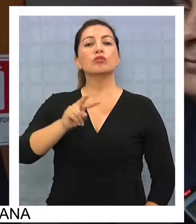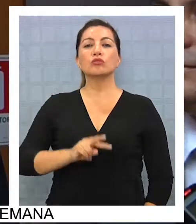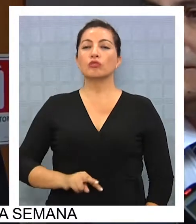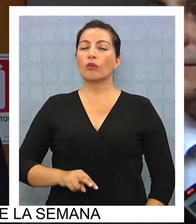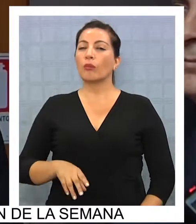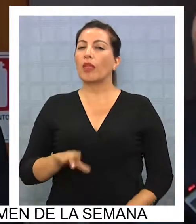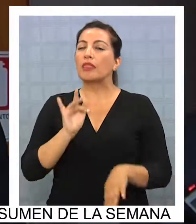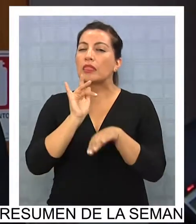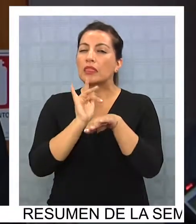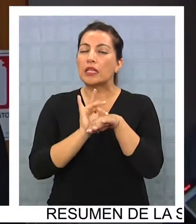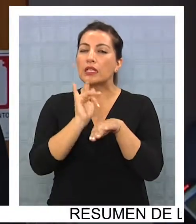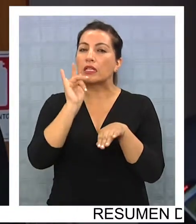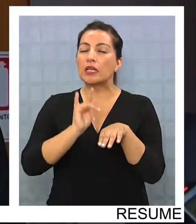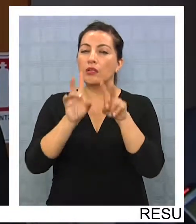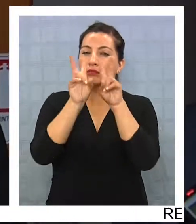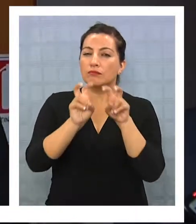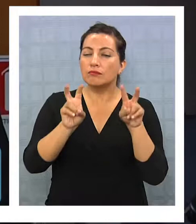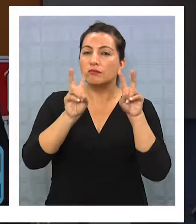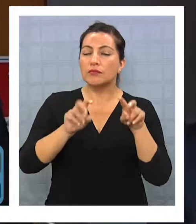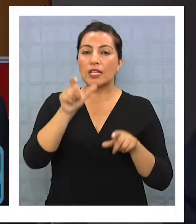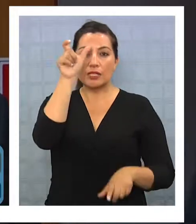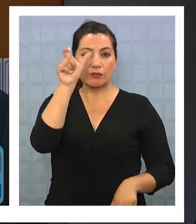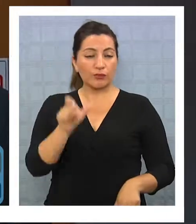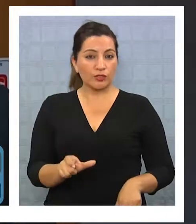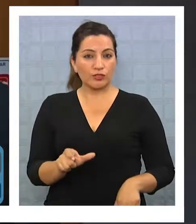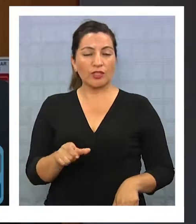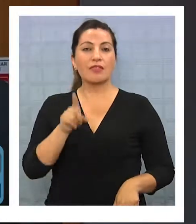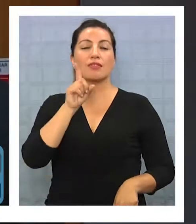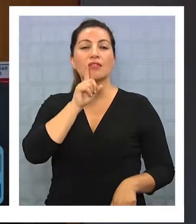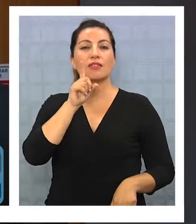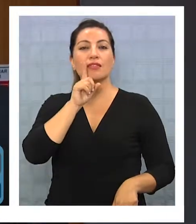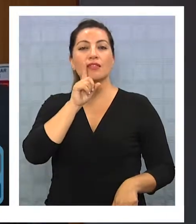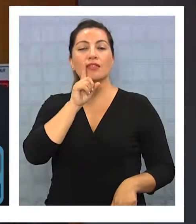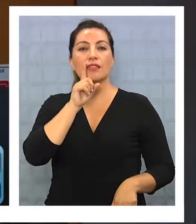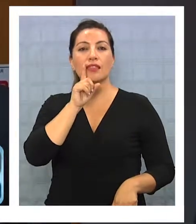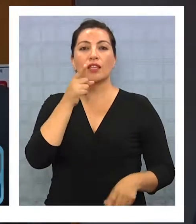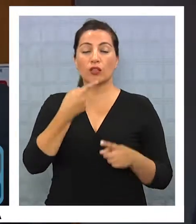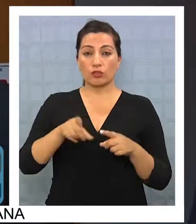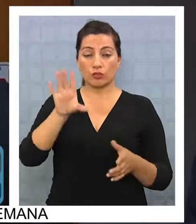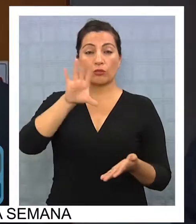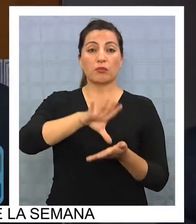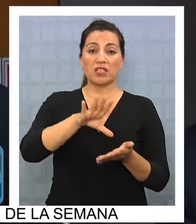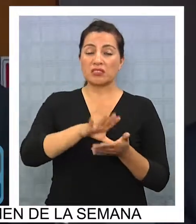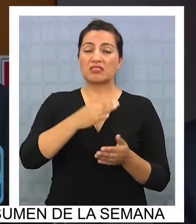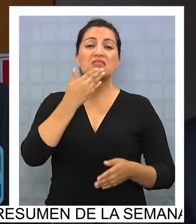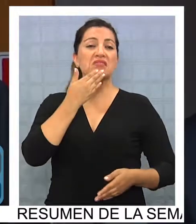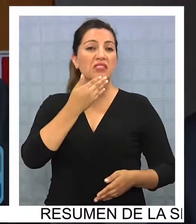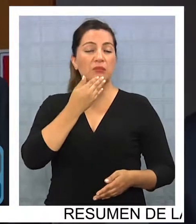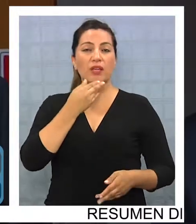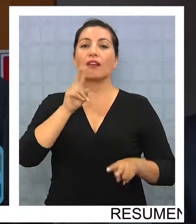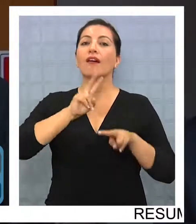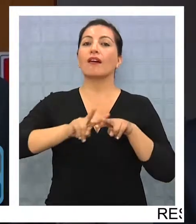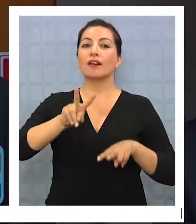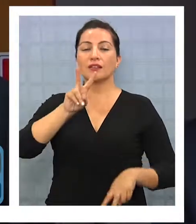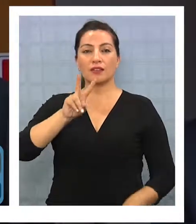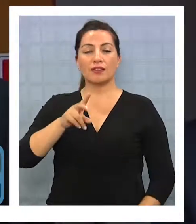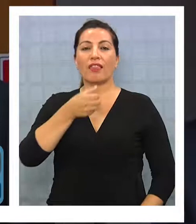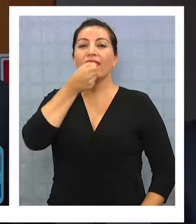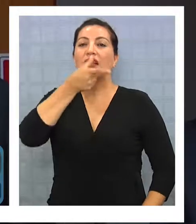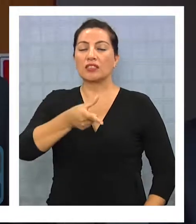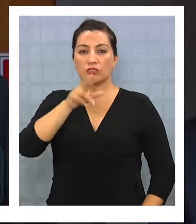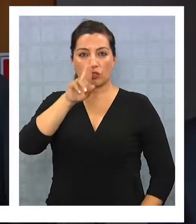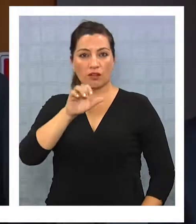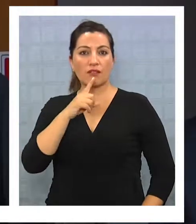Vamos a tener harta rigurosidad respecto de aquellas personas que tienen ingresos en el exterior, para que también estos estén